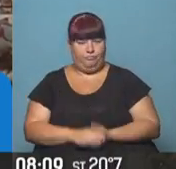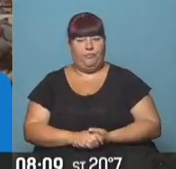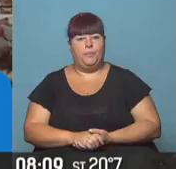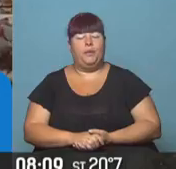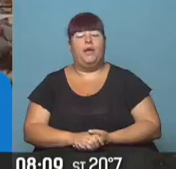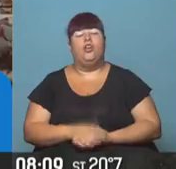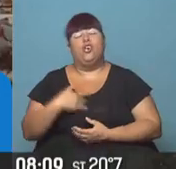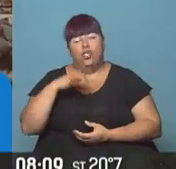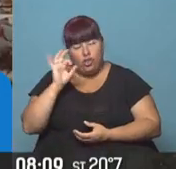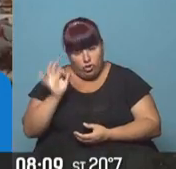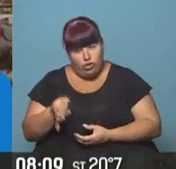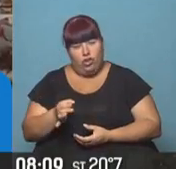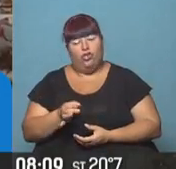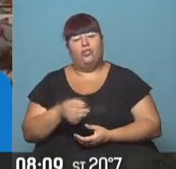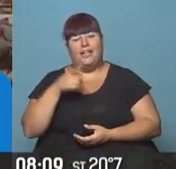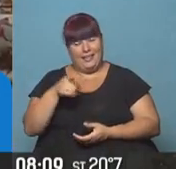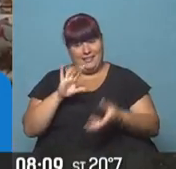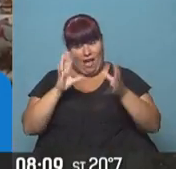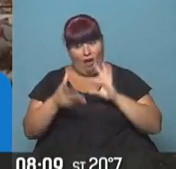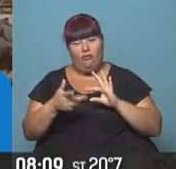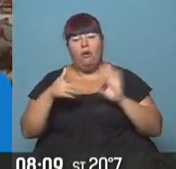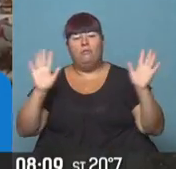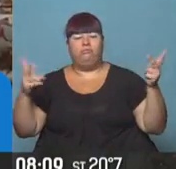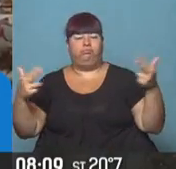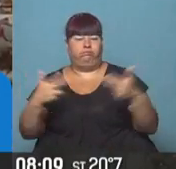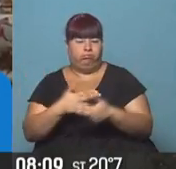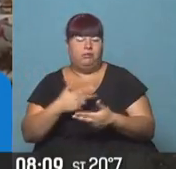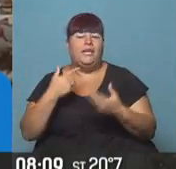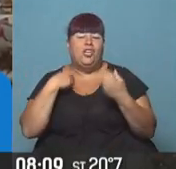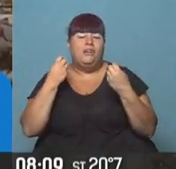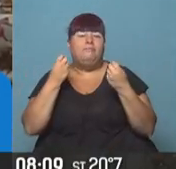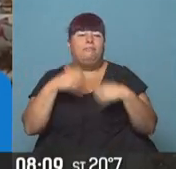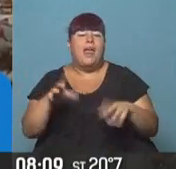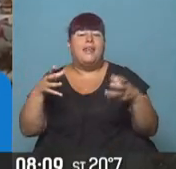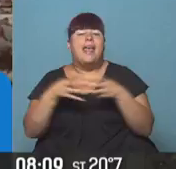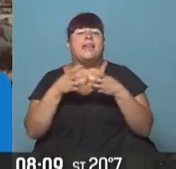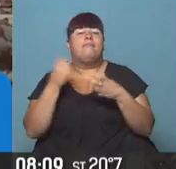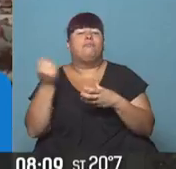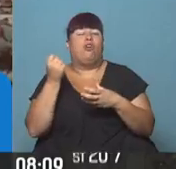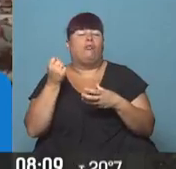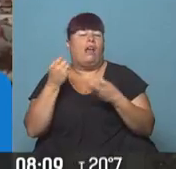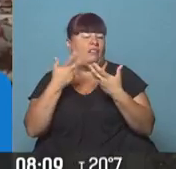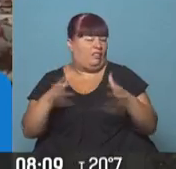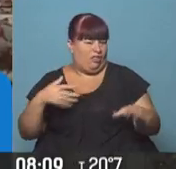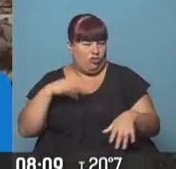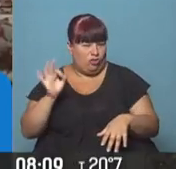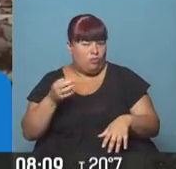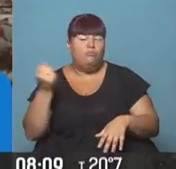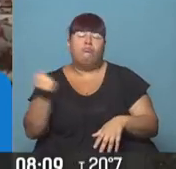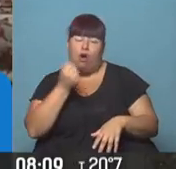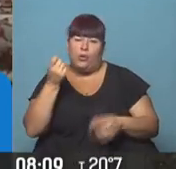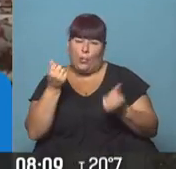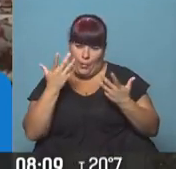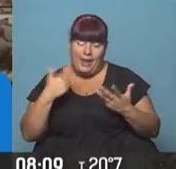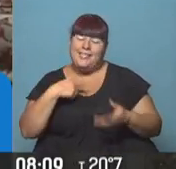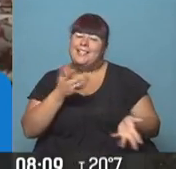Y sé que con esta medida vamos a perder colaboradores muy valiosos del equipo. Muy valiosos.